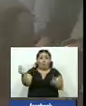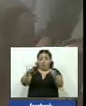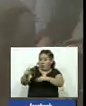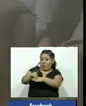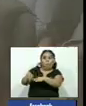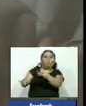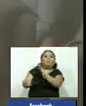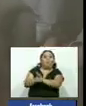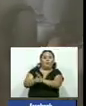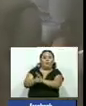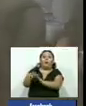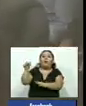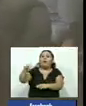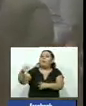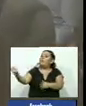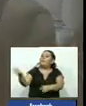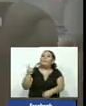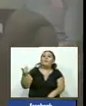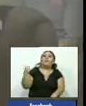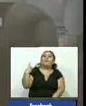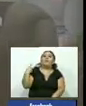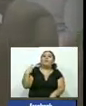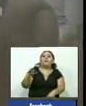diputado está como director